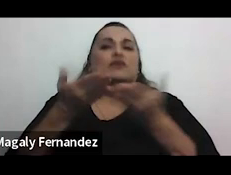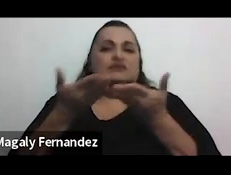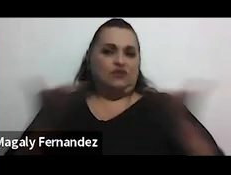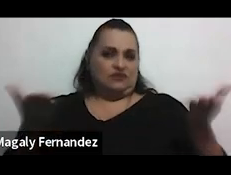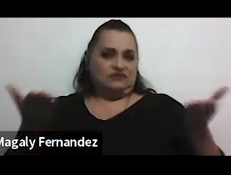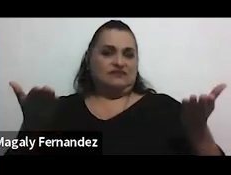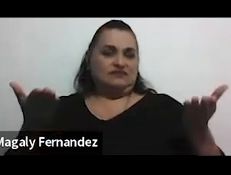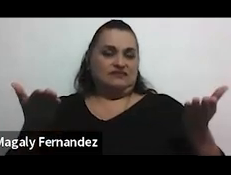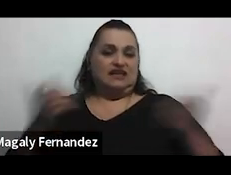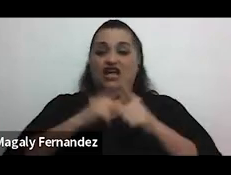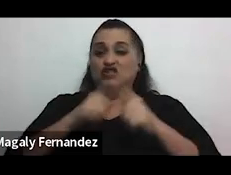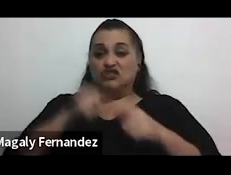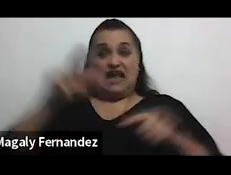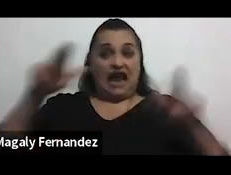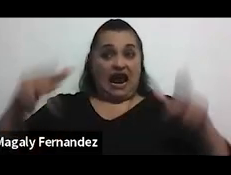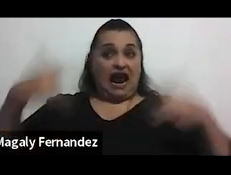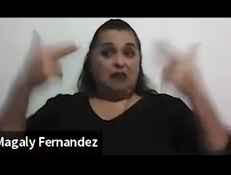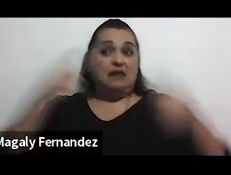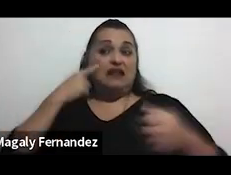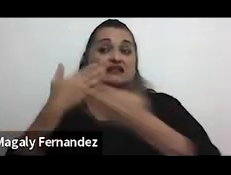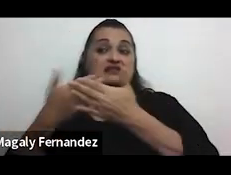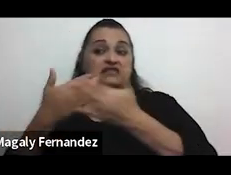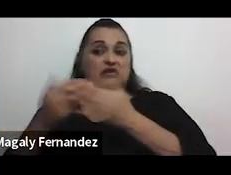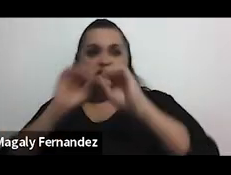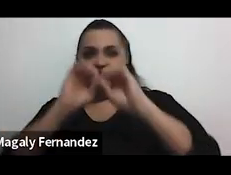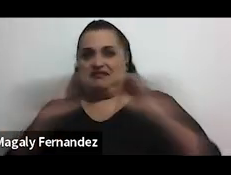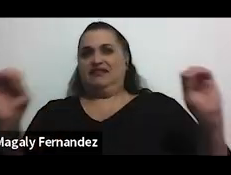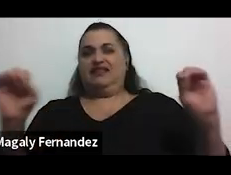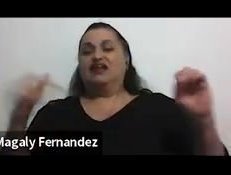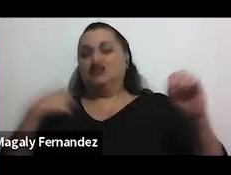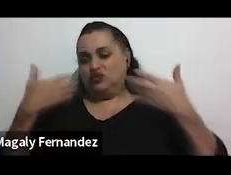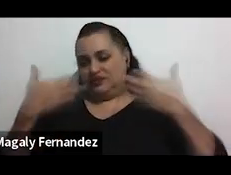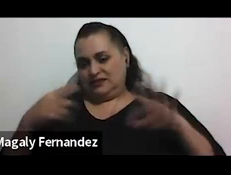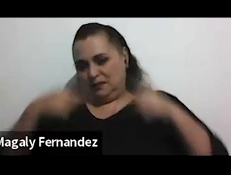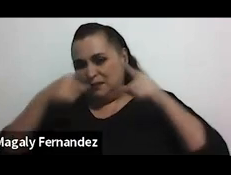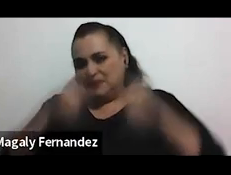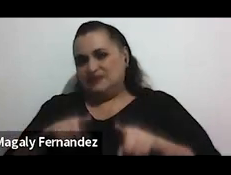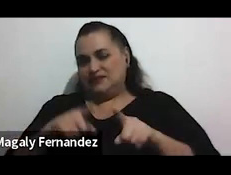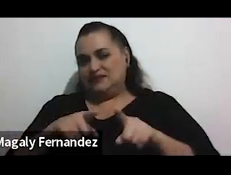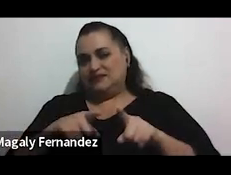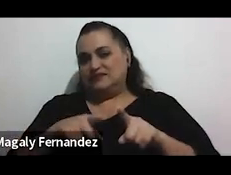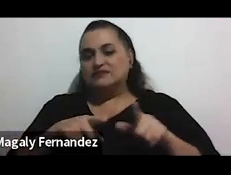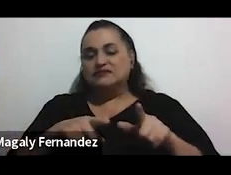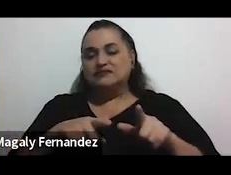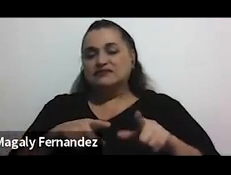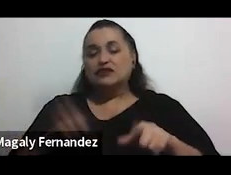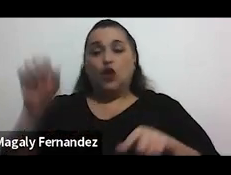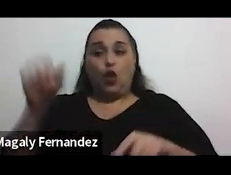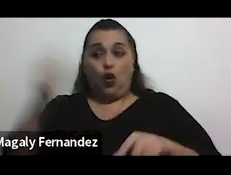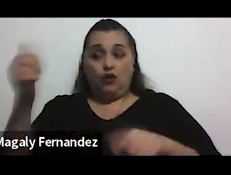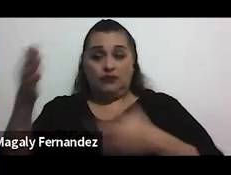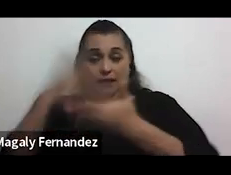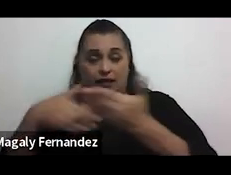ahí no van a ver cámaras no van a ver testigos no van a ver nada porque yo ya lo viví y de ahí y por otro lado